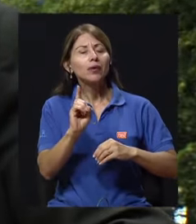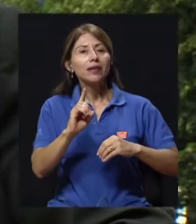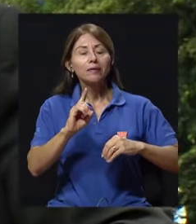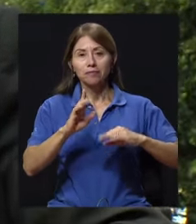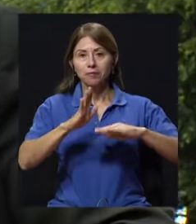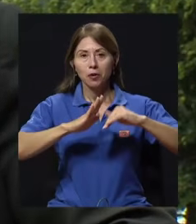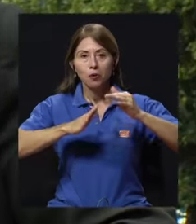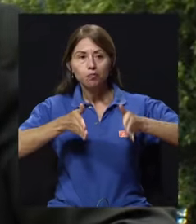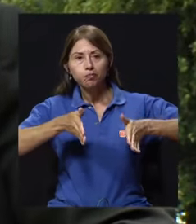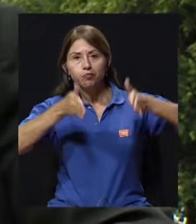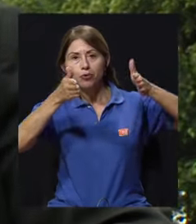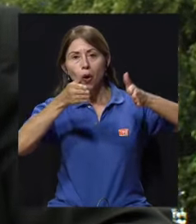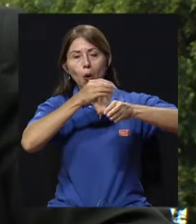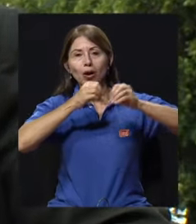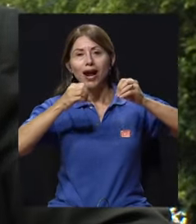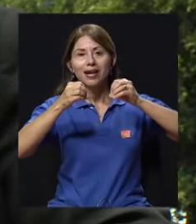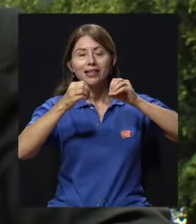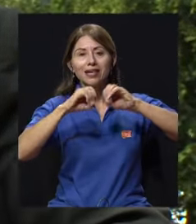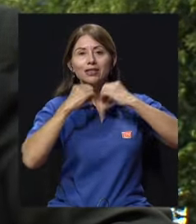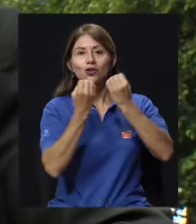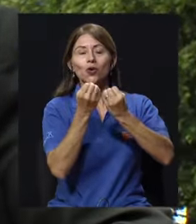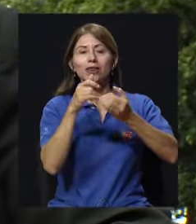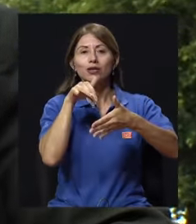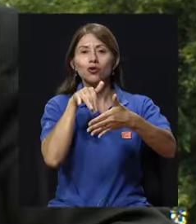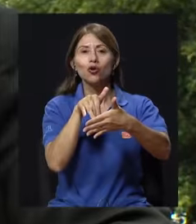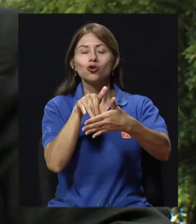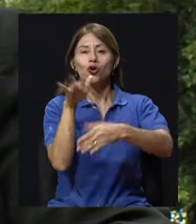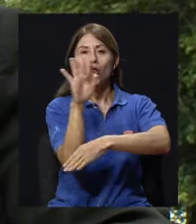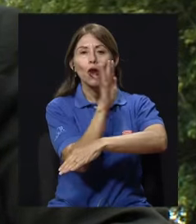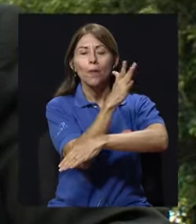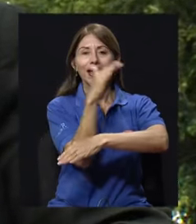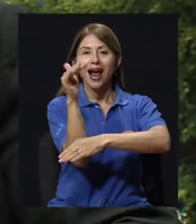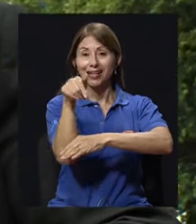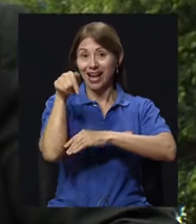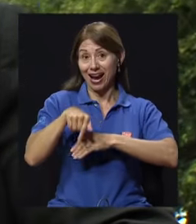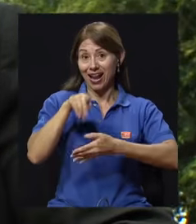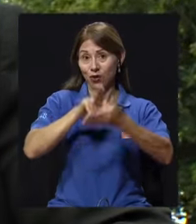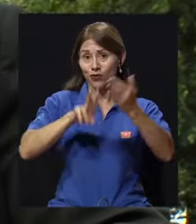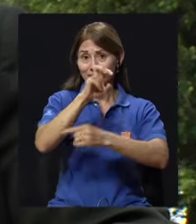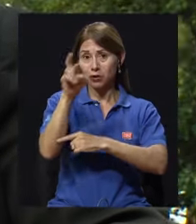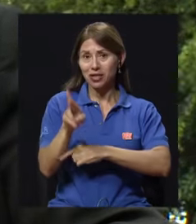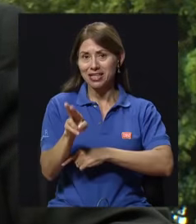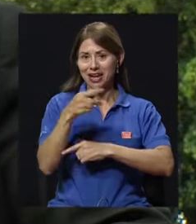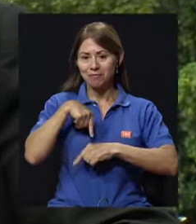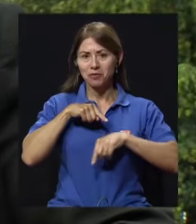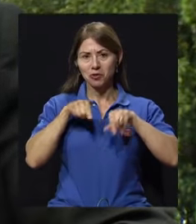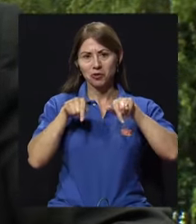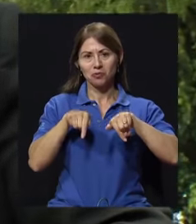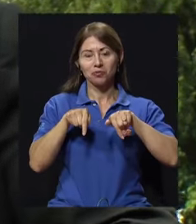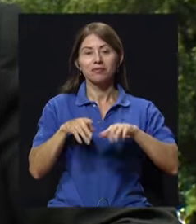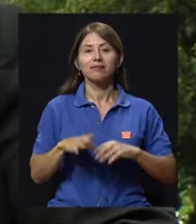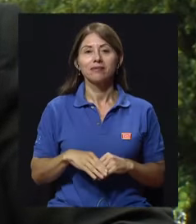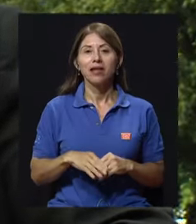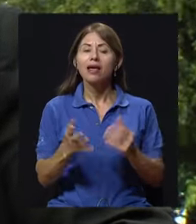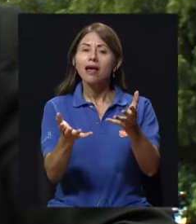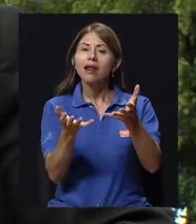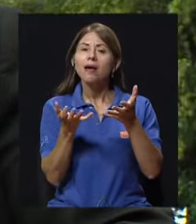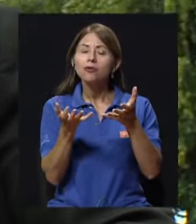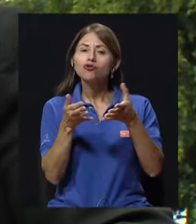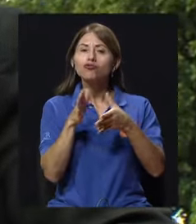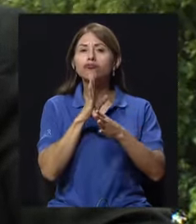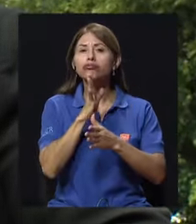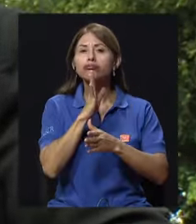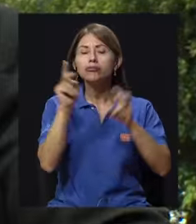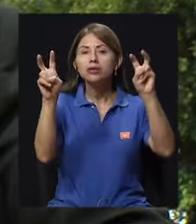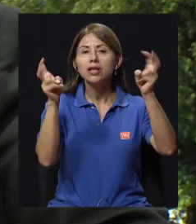Organización de Estudios Tropicales, acá en la Universidad de Costa Rica, queremos compartir un tema relacionado con la